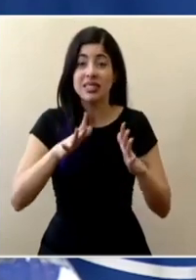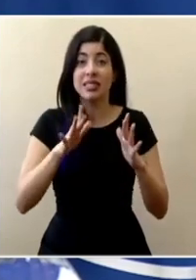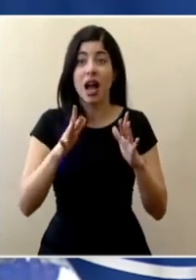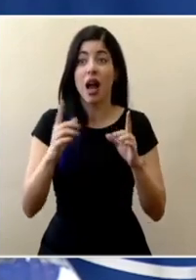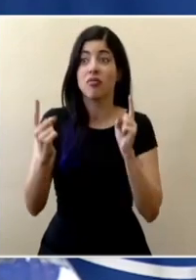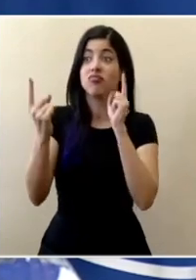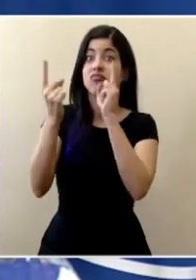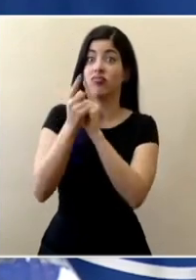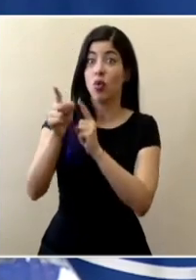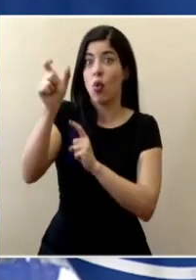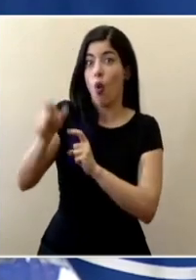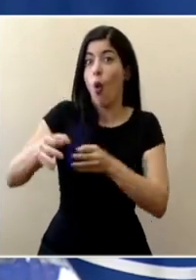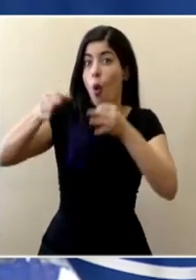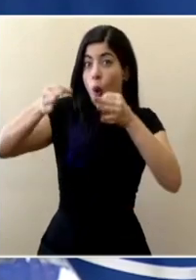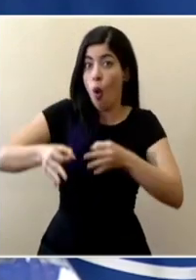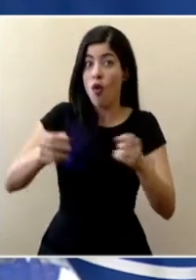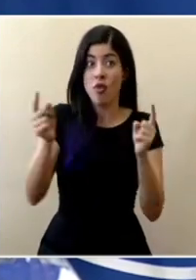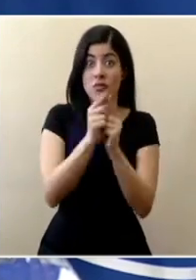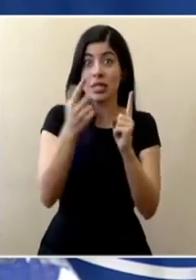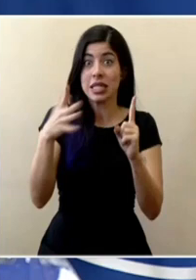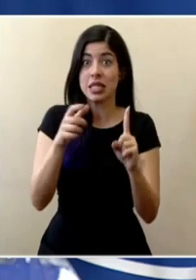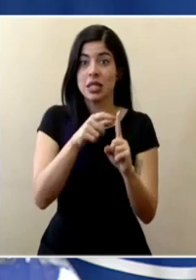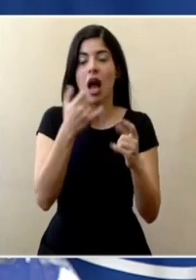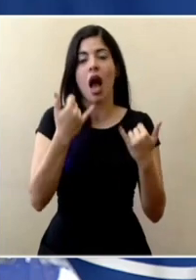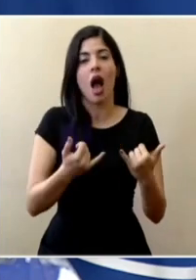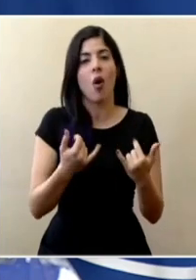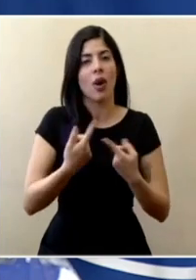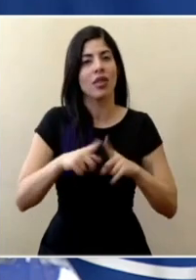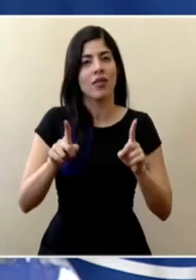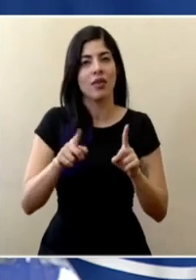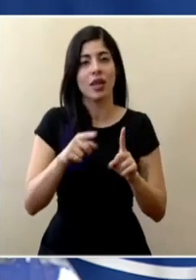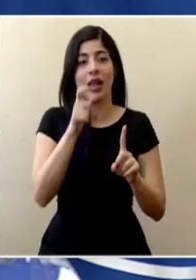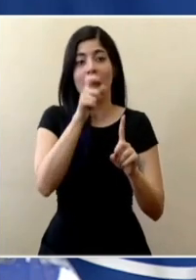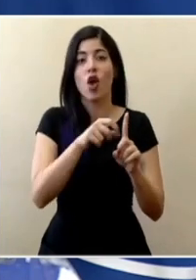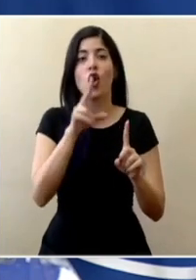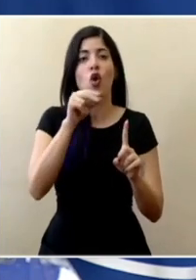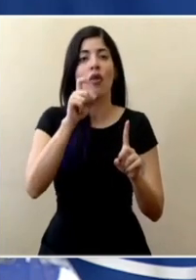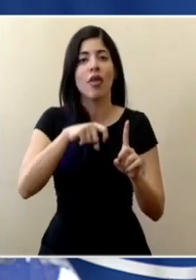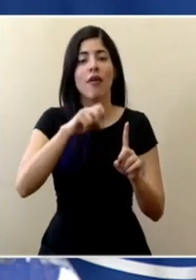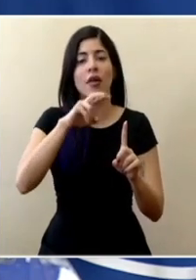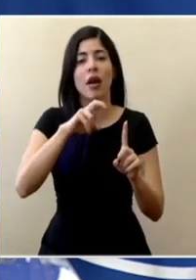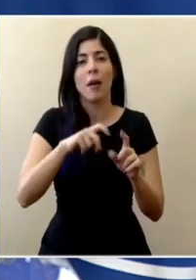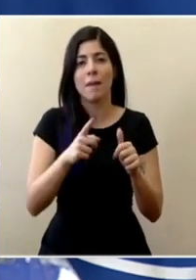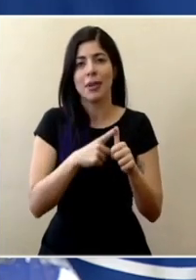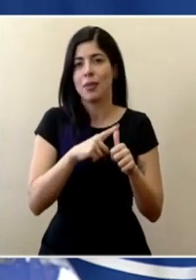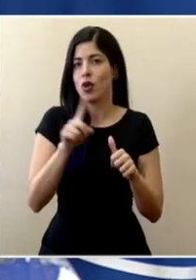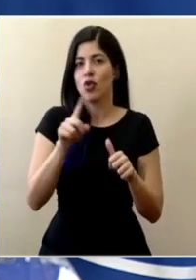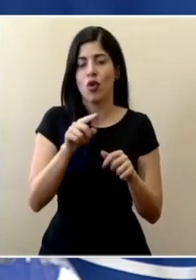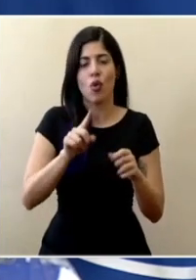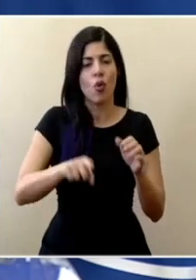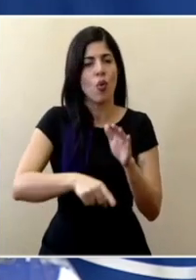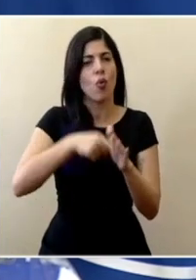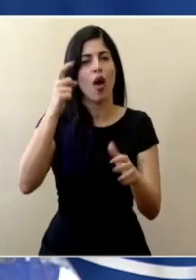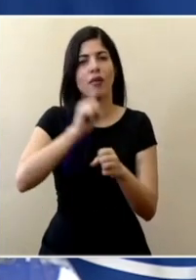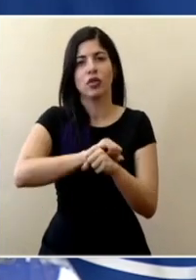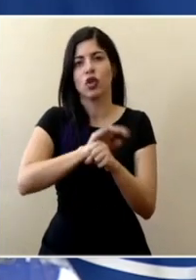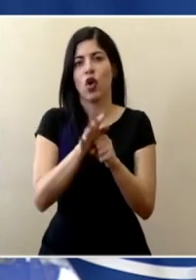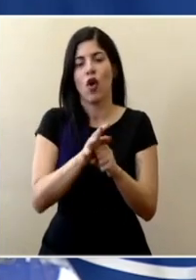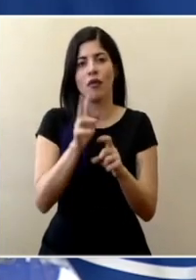directo de un caso confirmado ya cambiamos el criterio y no tiene que pasar por un panel respiratorio primero ya incluso se le hace COVID-19